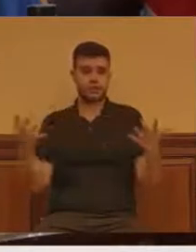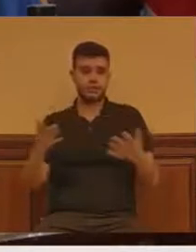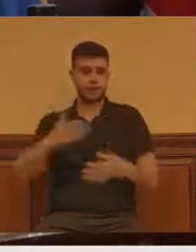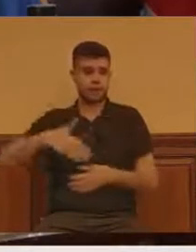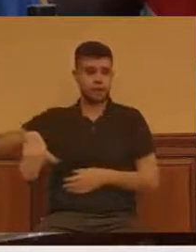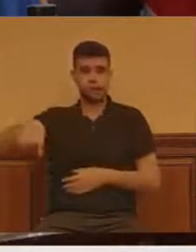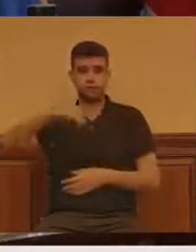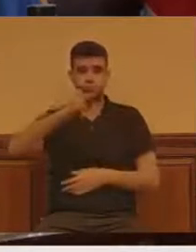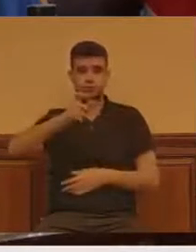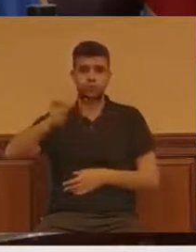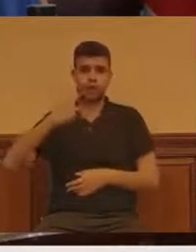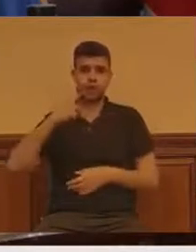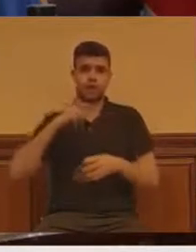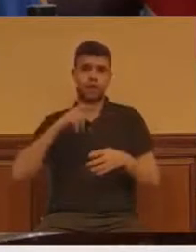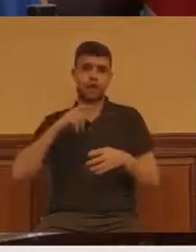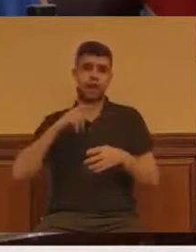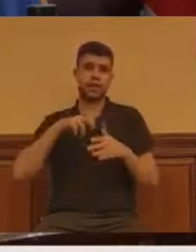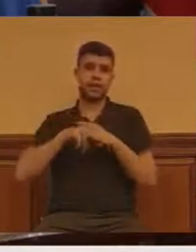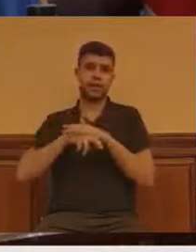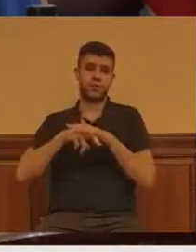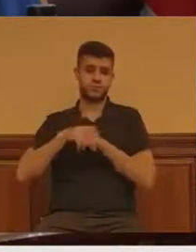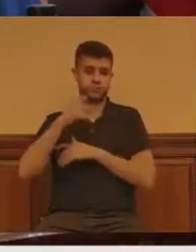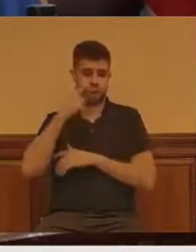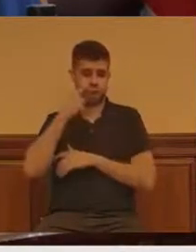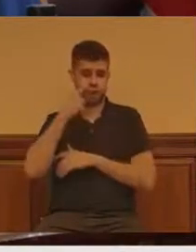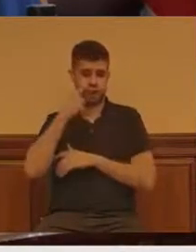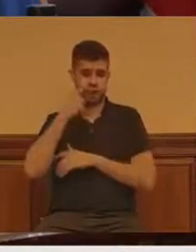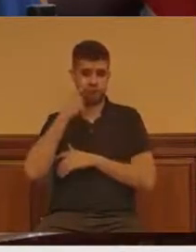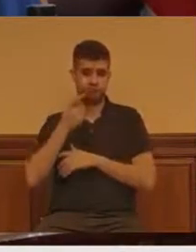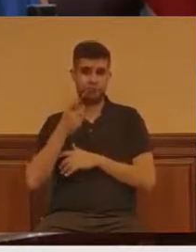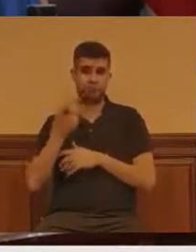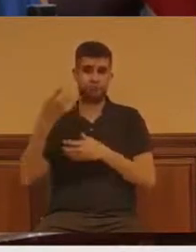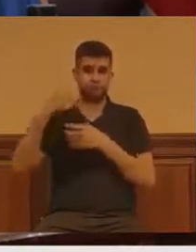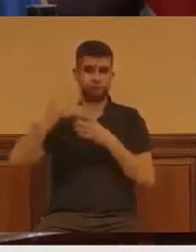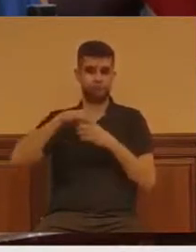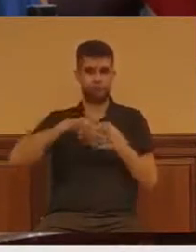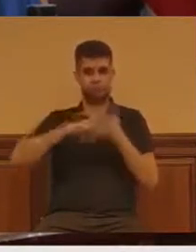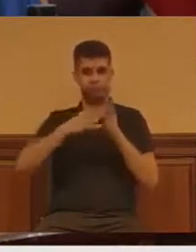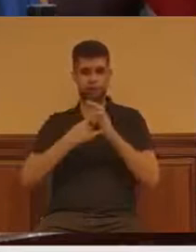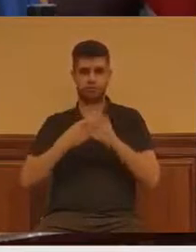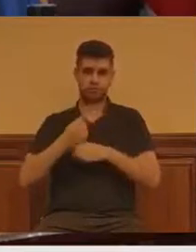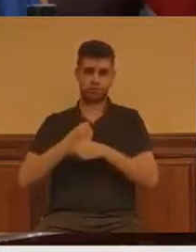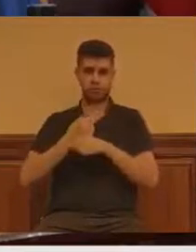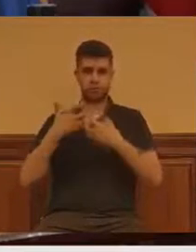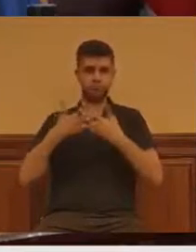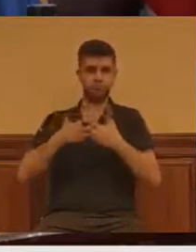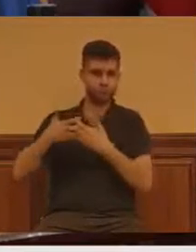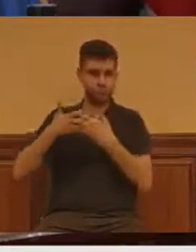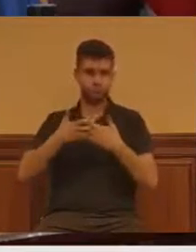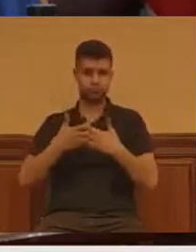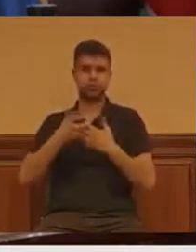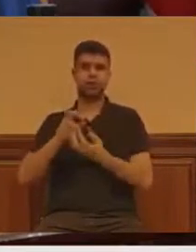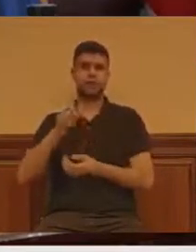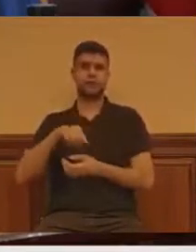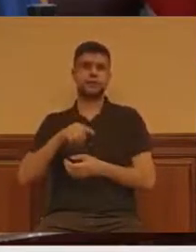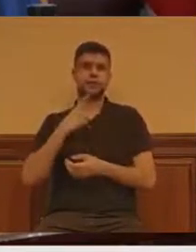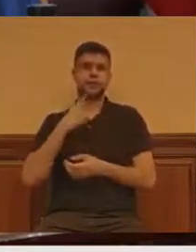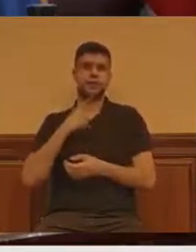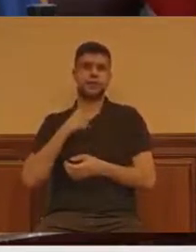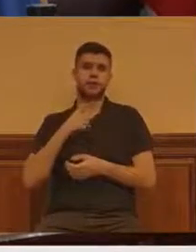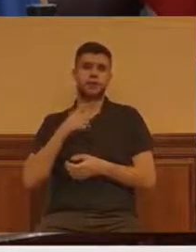recursos humanos que se volcó en la elaboración de este plan y, sobre todo, y en especial a Asuni y la gente de Igualdad, que fue nuestra